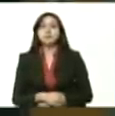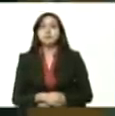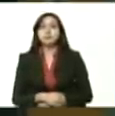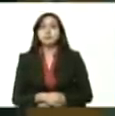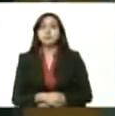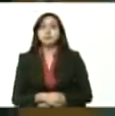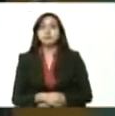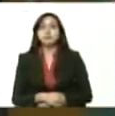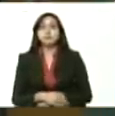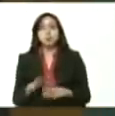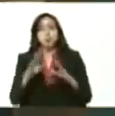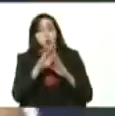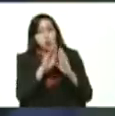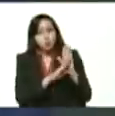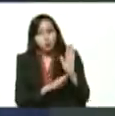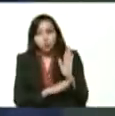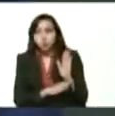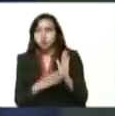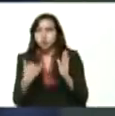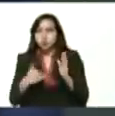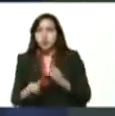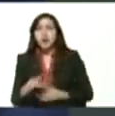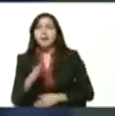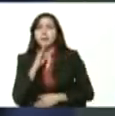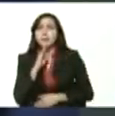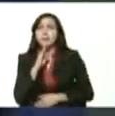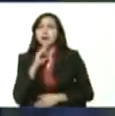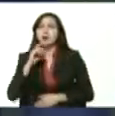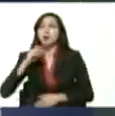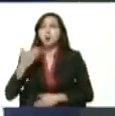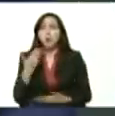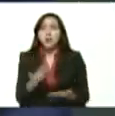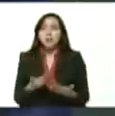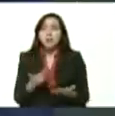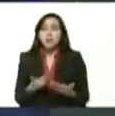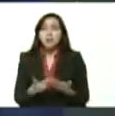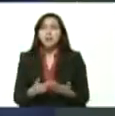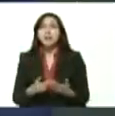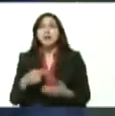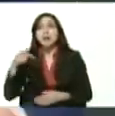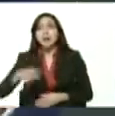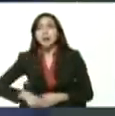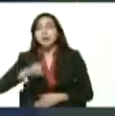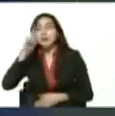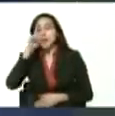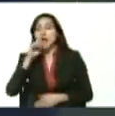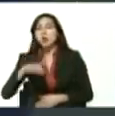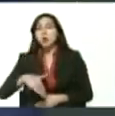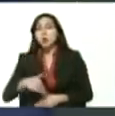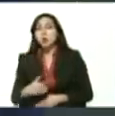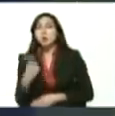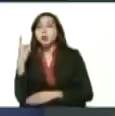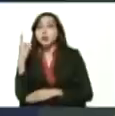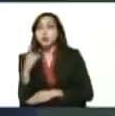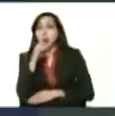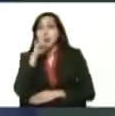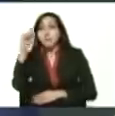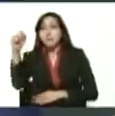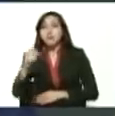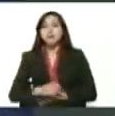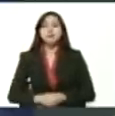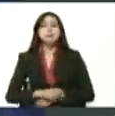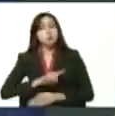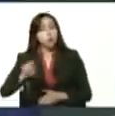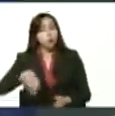los requisitos de su EBAN y del Banco Central, puede, en este mismo año, presidente, con su instrucción, 100%